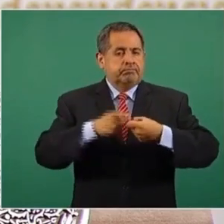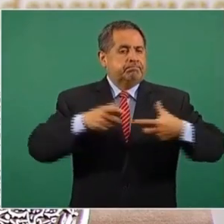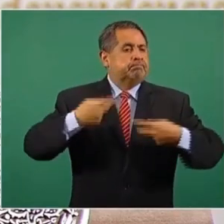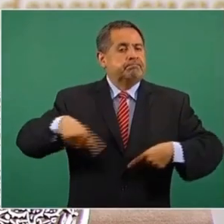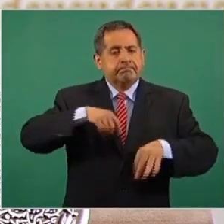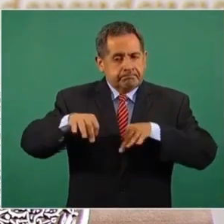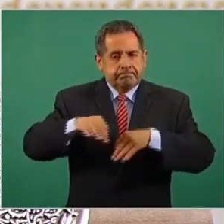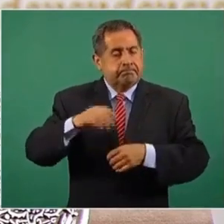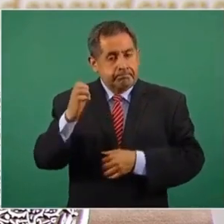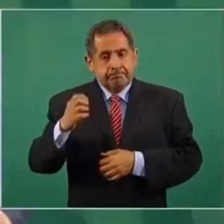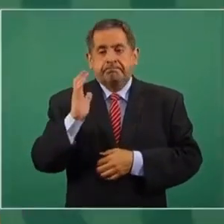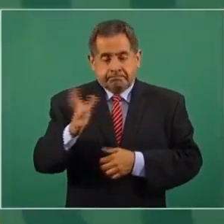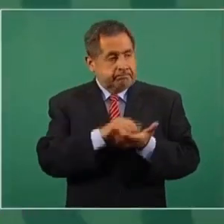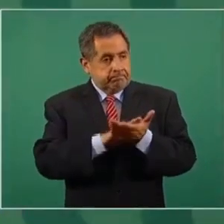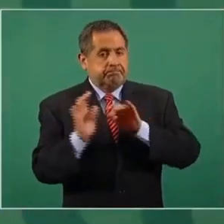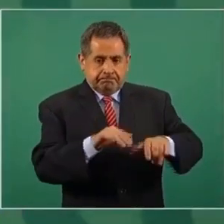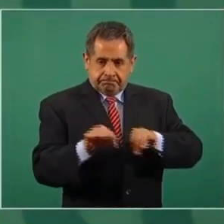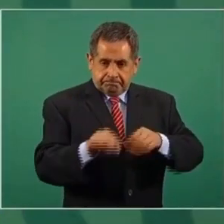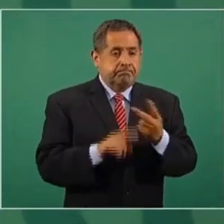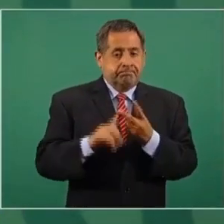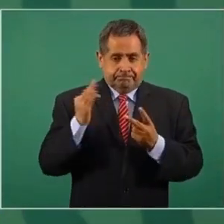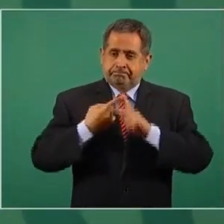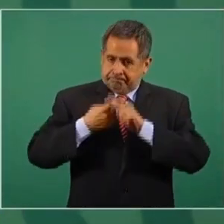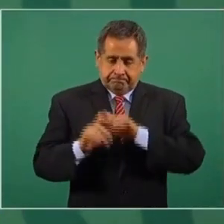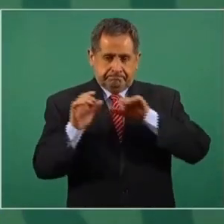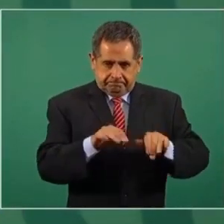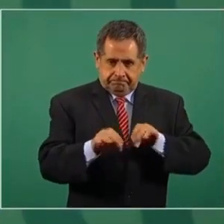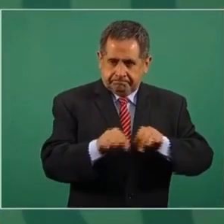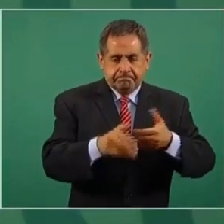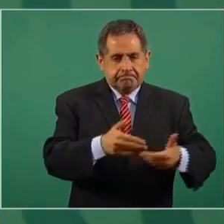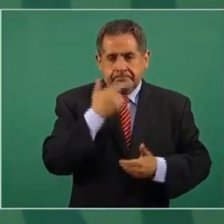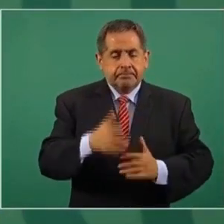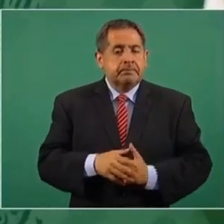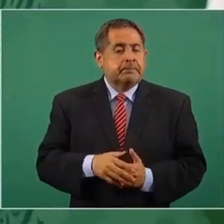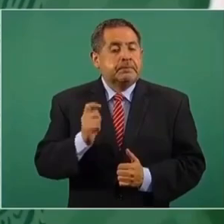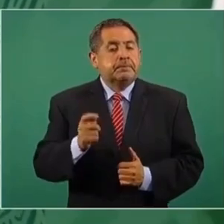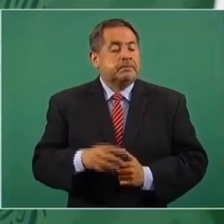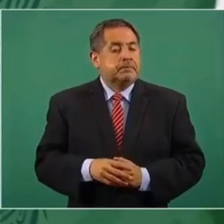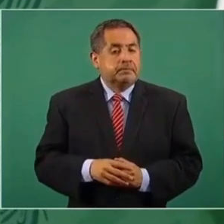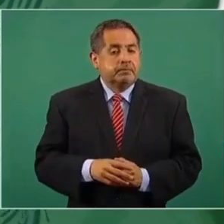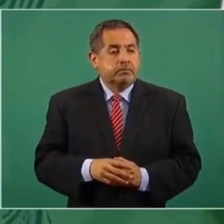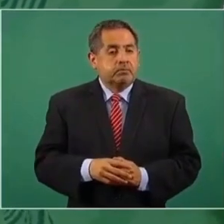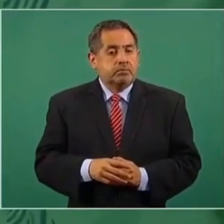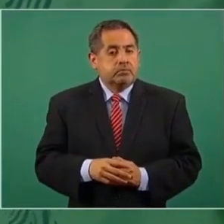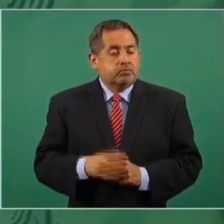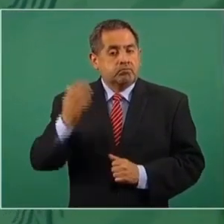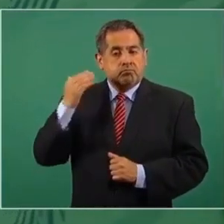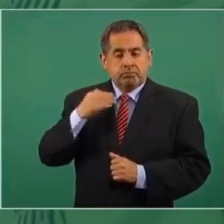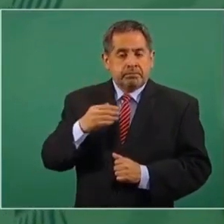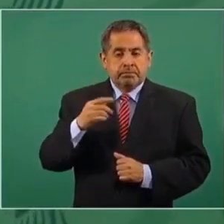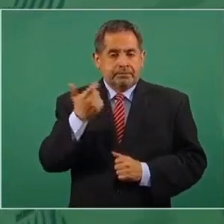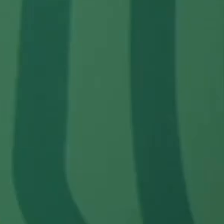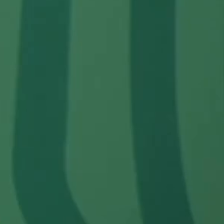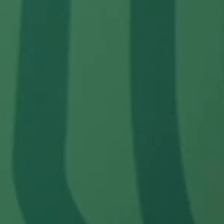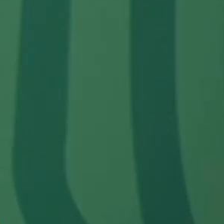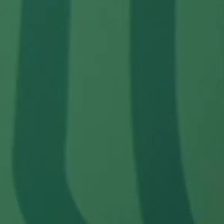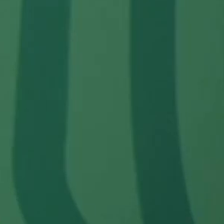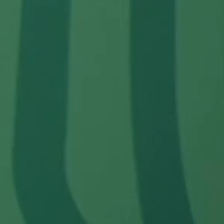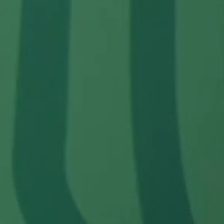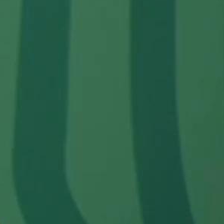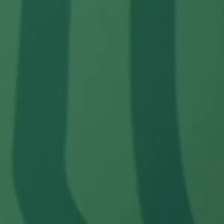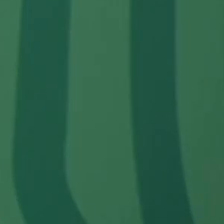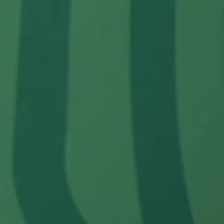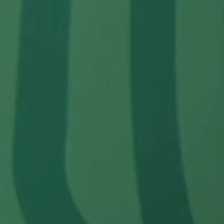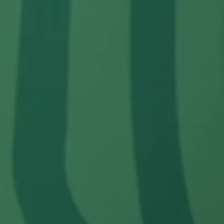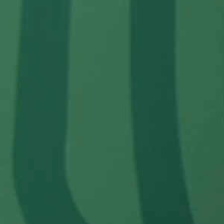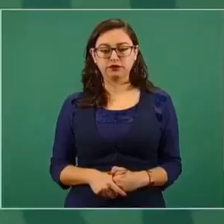enero, se están recuperando empleos en febrero, no tuvimos problema de depreciación del peso. Desde que estoy